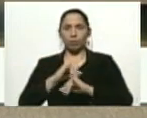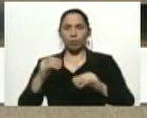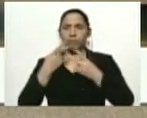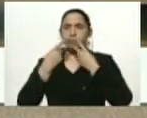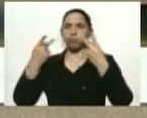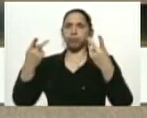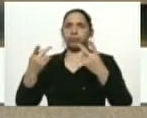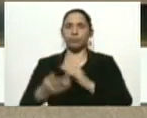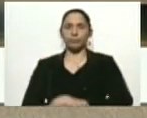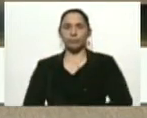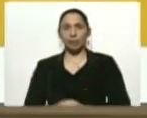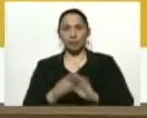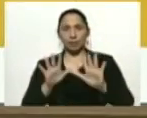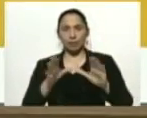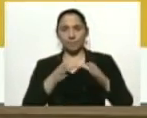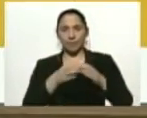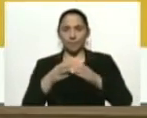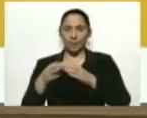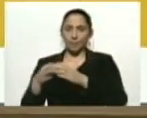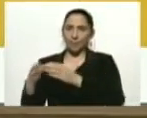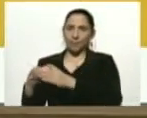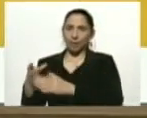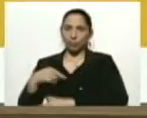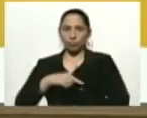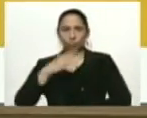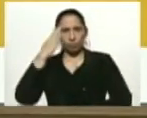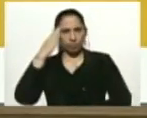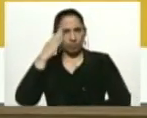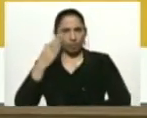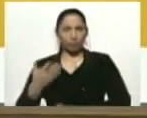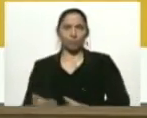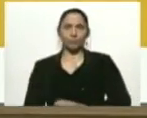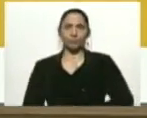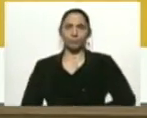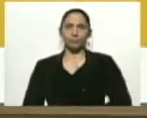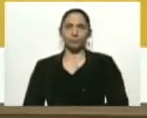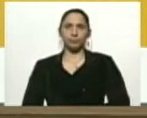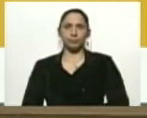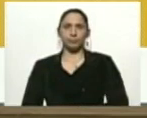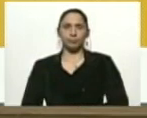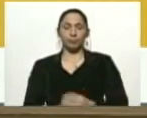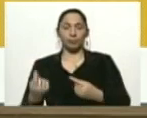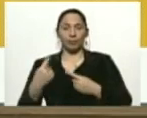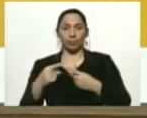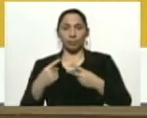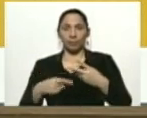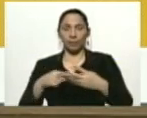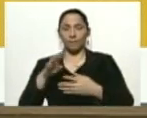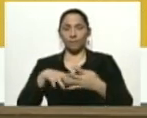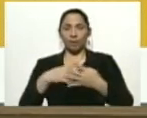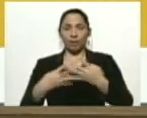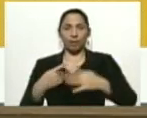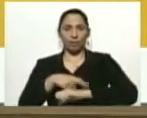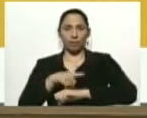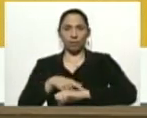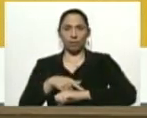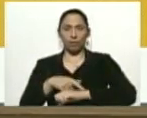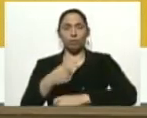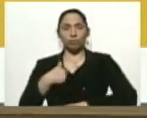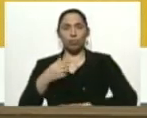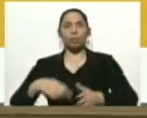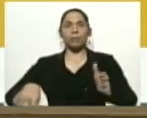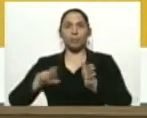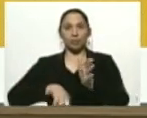en estos 10 sectores. Que sabemos que van a salir en distintas franjas horarias. Yo lo voy a